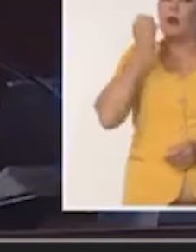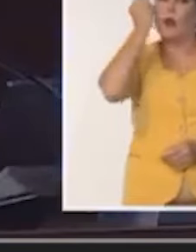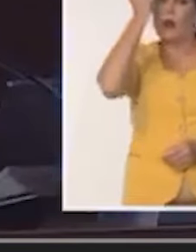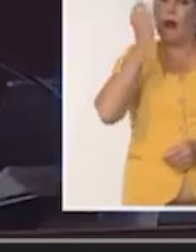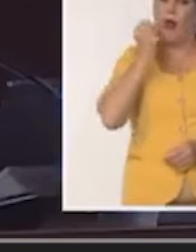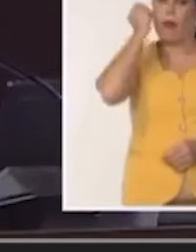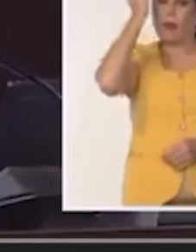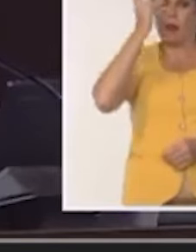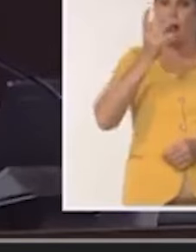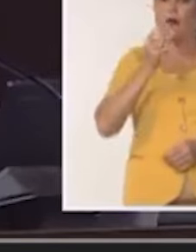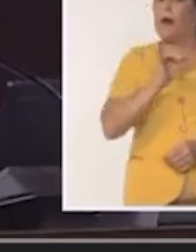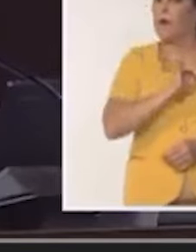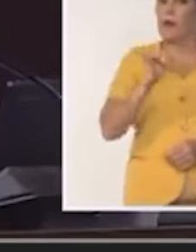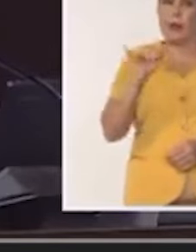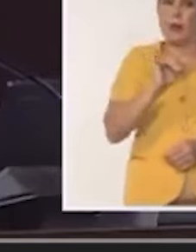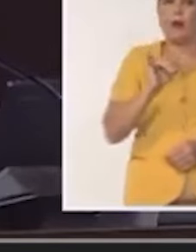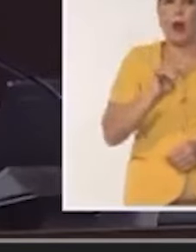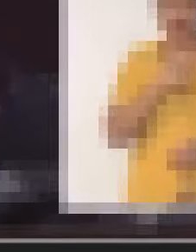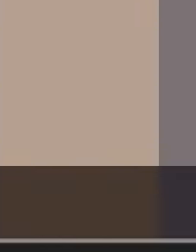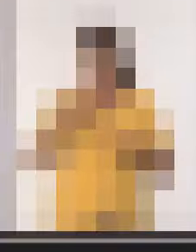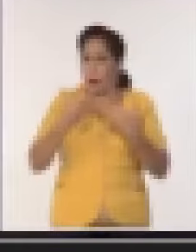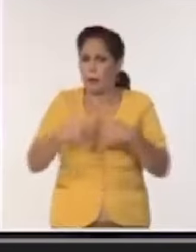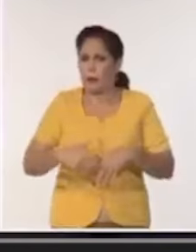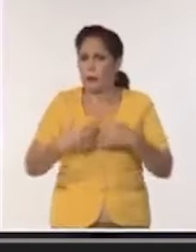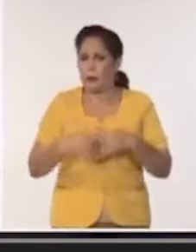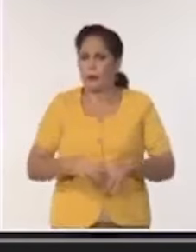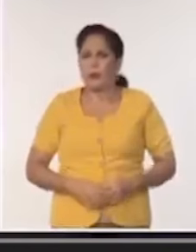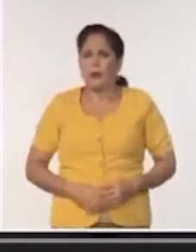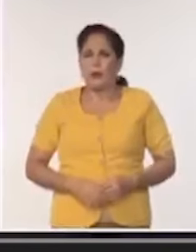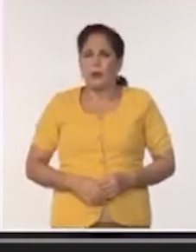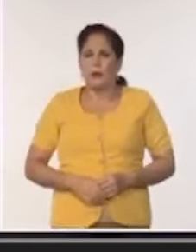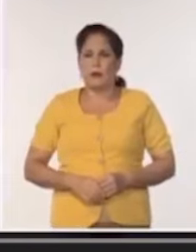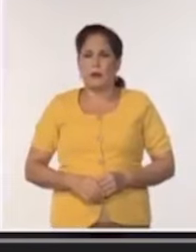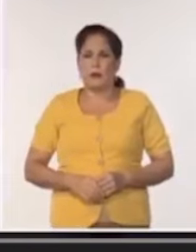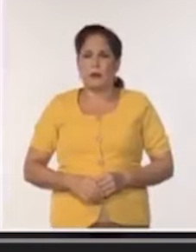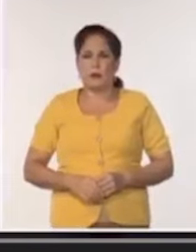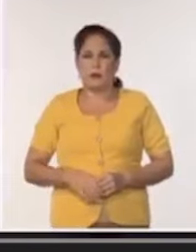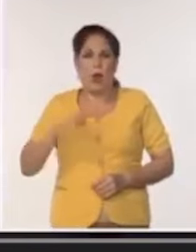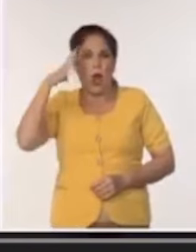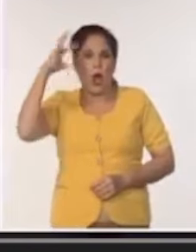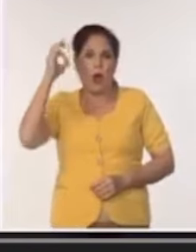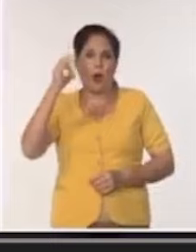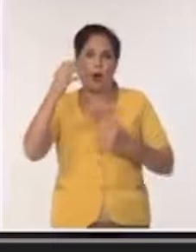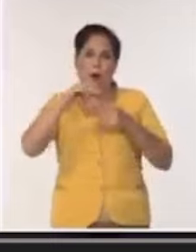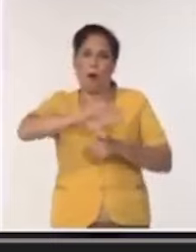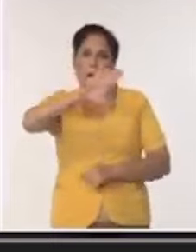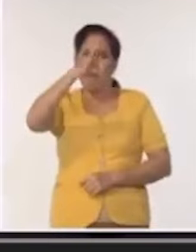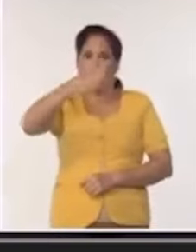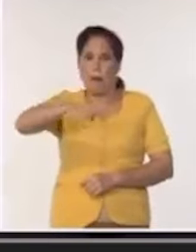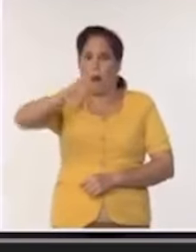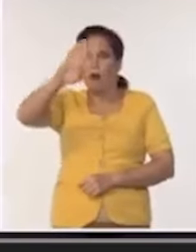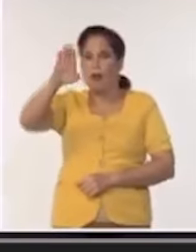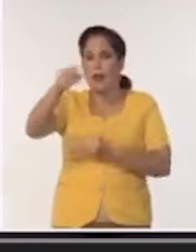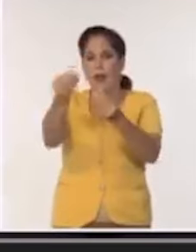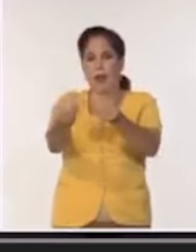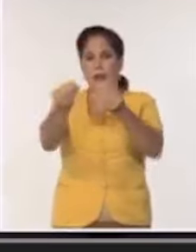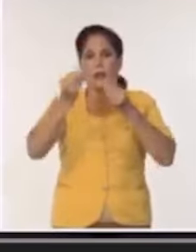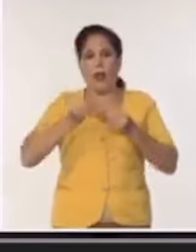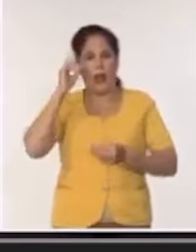Yo creo que la montaña tiene que ser capaz de producir su leche. Es más lógico que la montaña produzca para ella y mande también